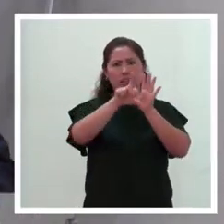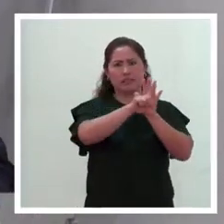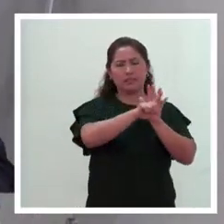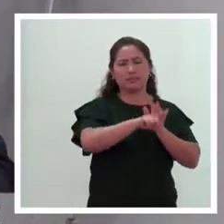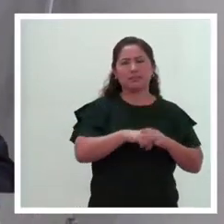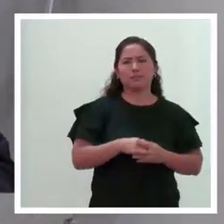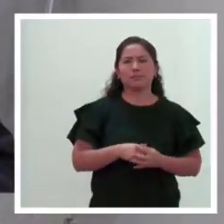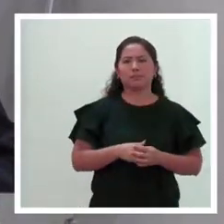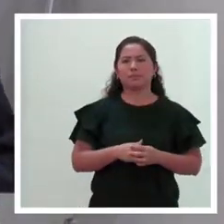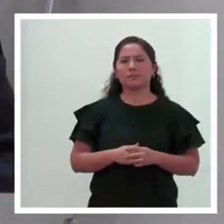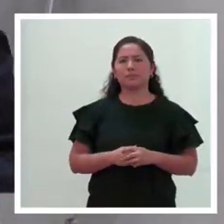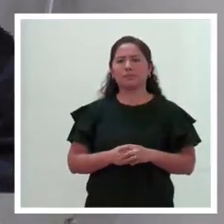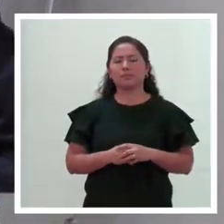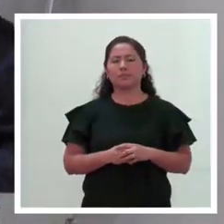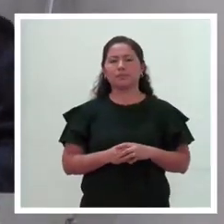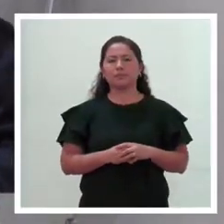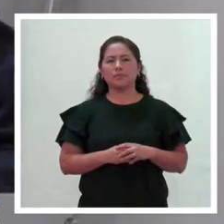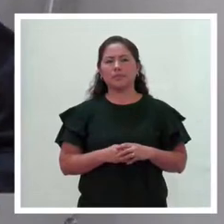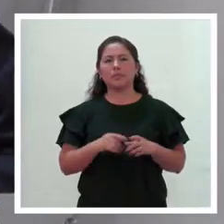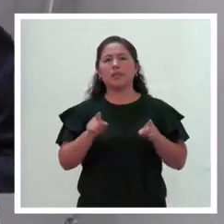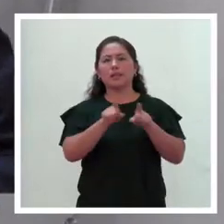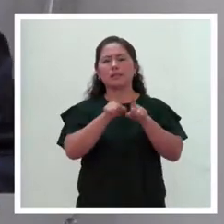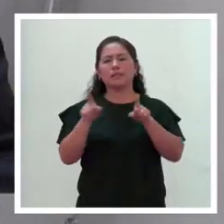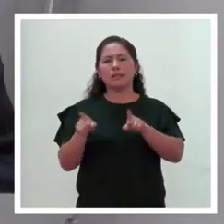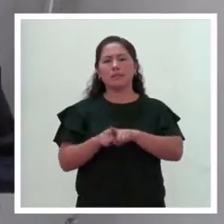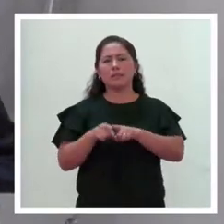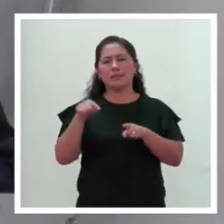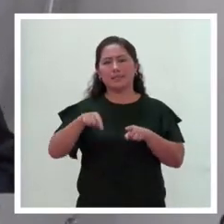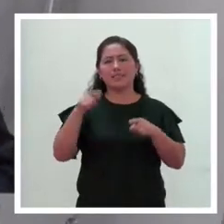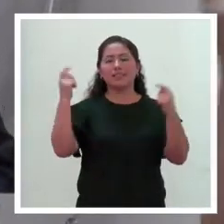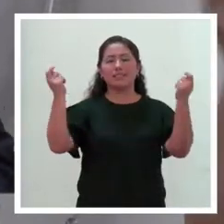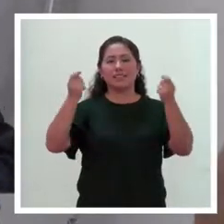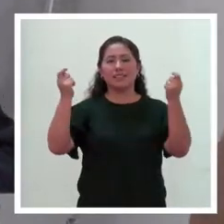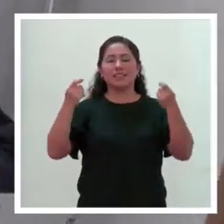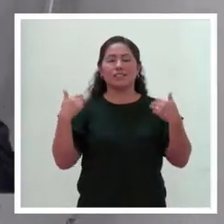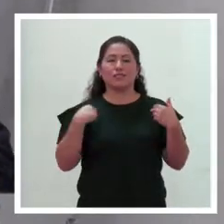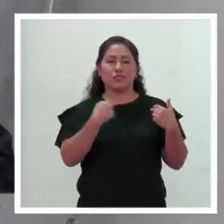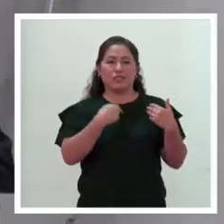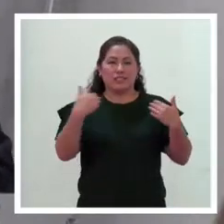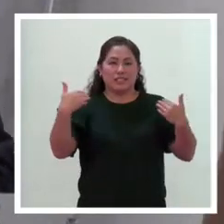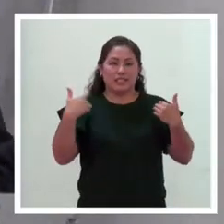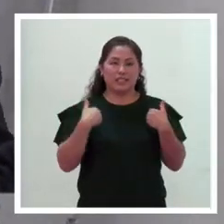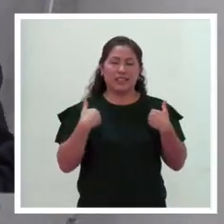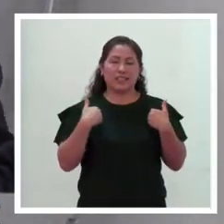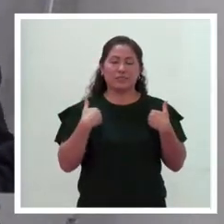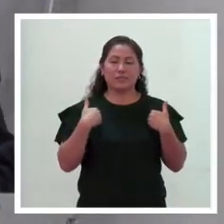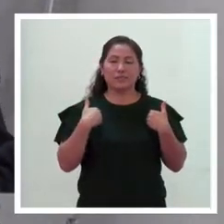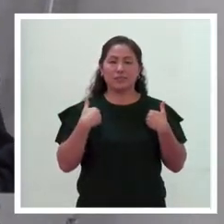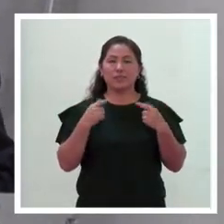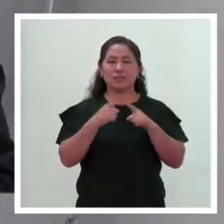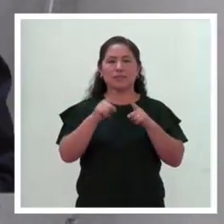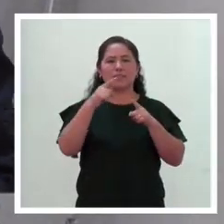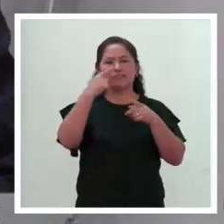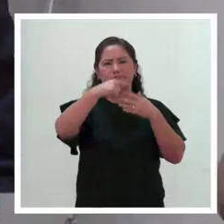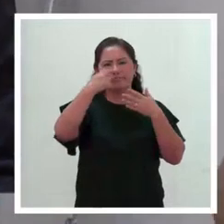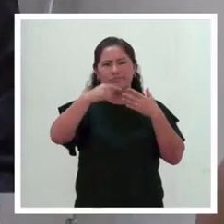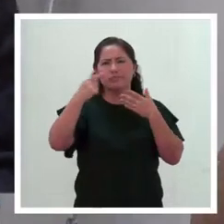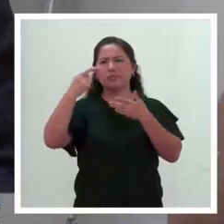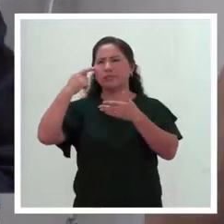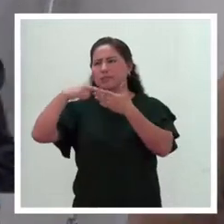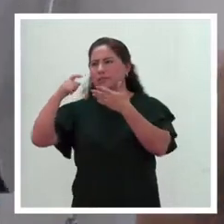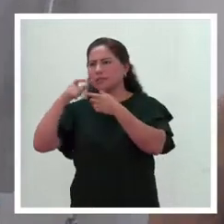Pero no solo eso. A raíz de estas celebraciones que tenemos, se han hecho diferentes inspecciones,